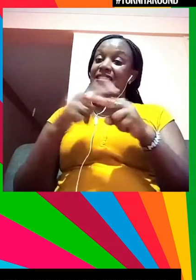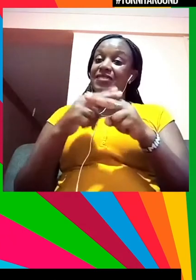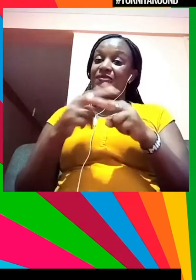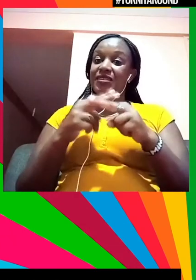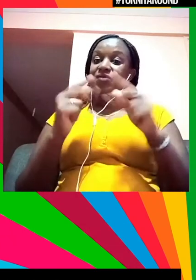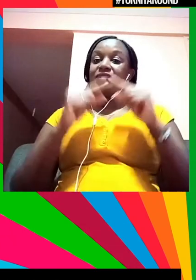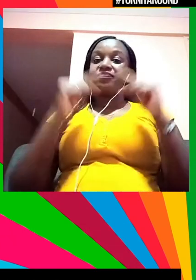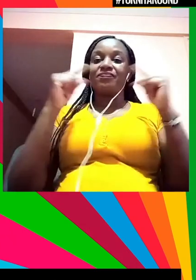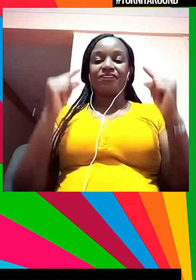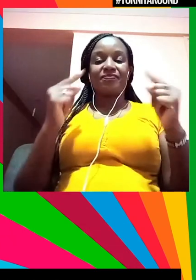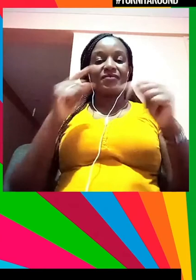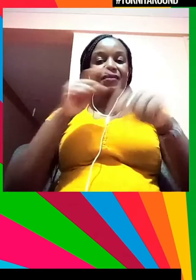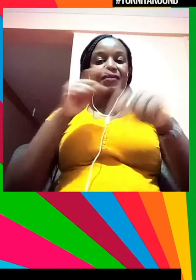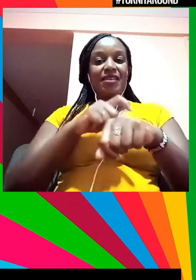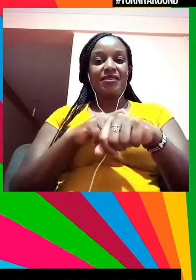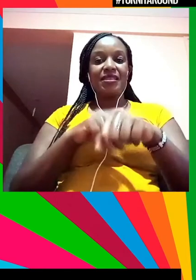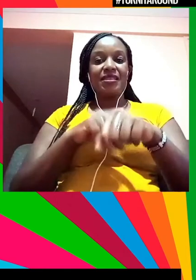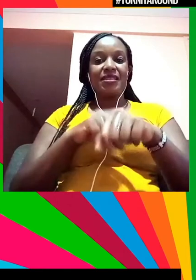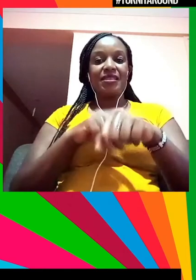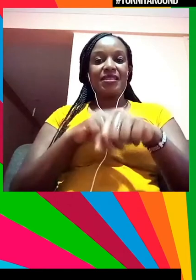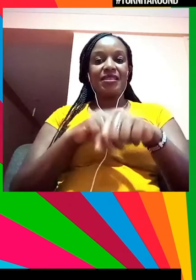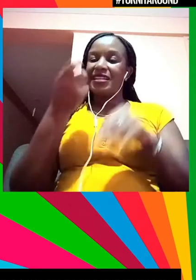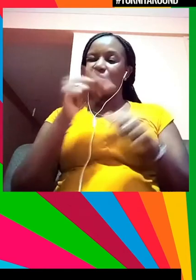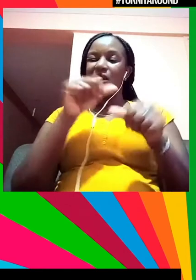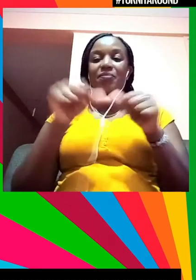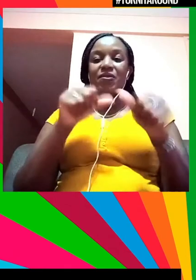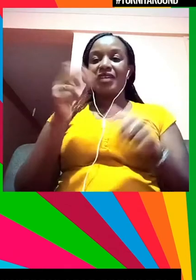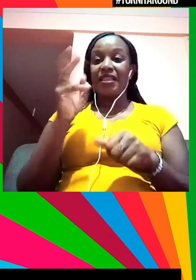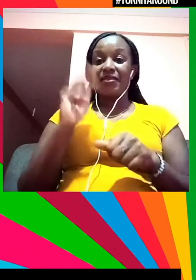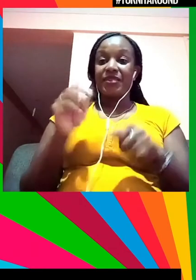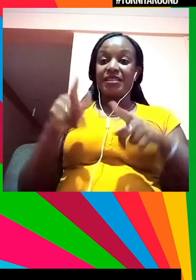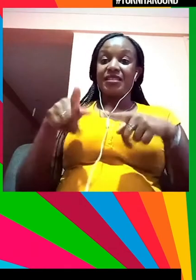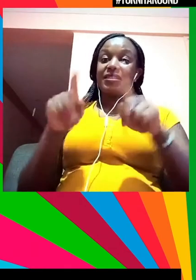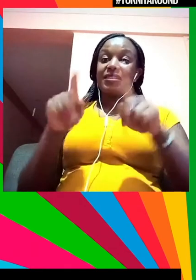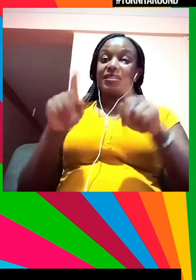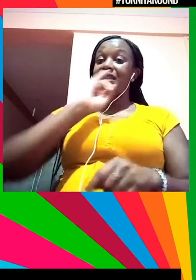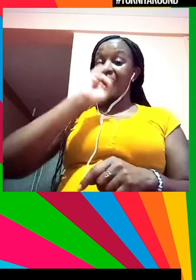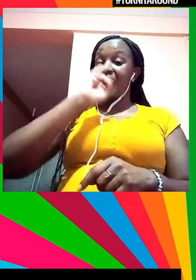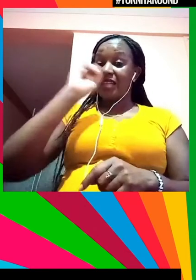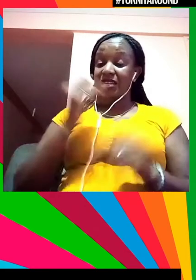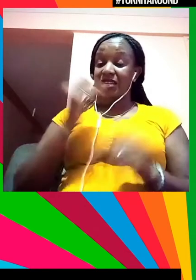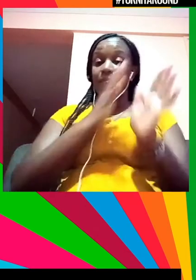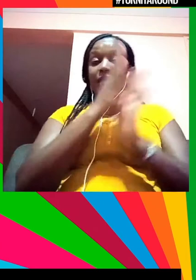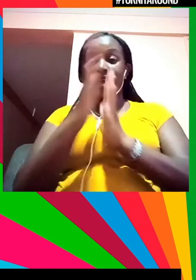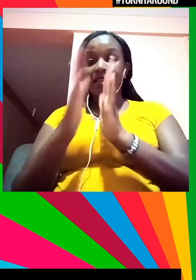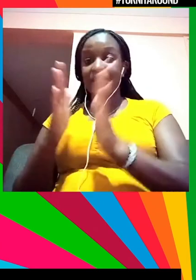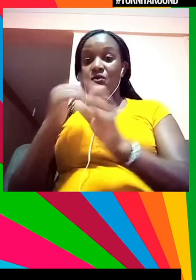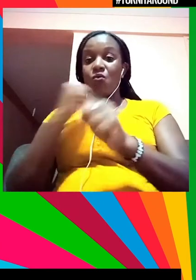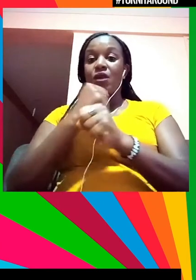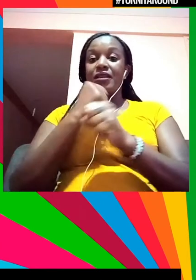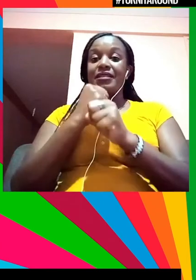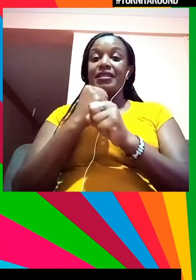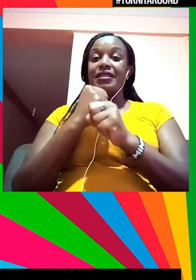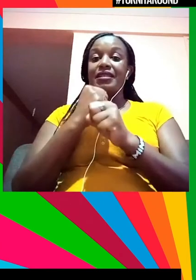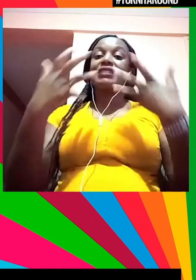Y voy a presentarlo a continuación. Es un arquitecto y planificador urbano que trabaja en